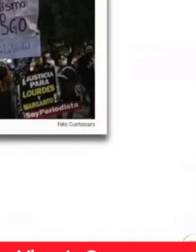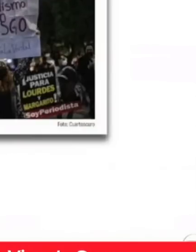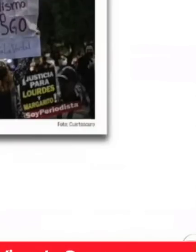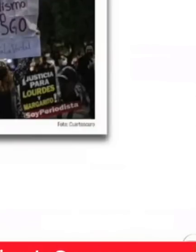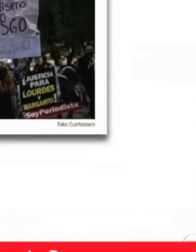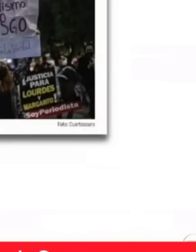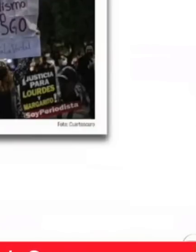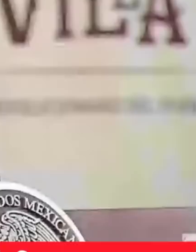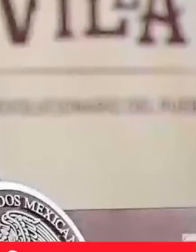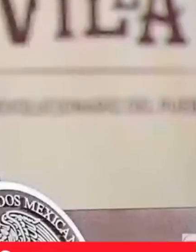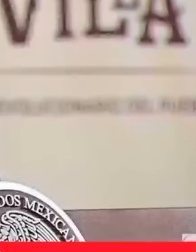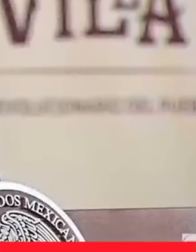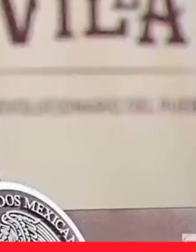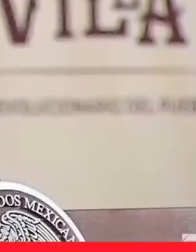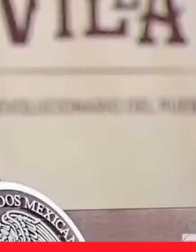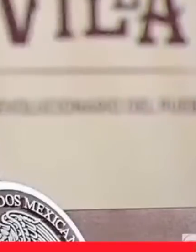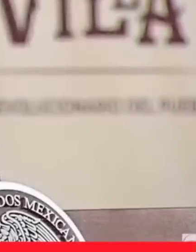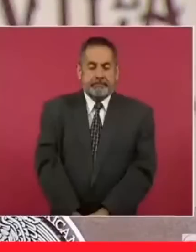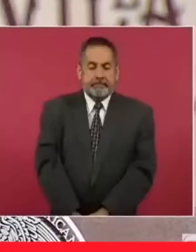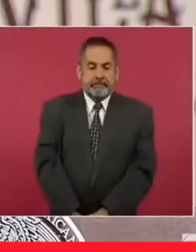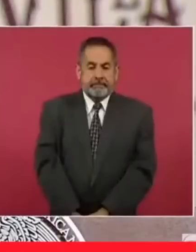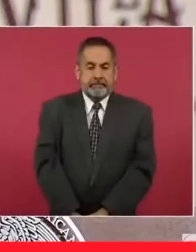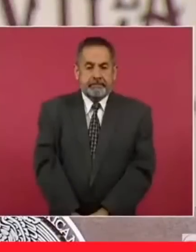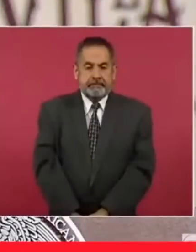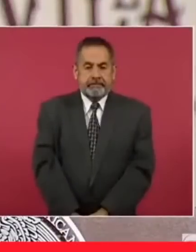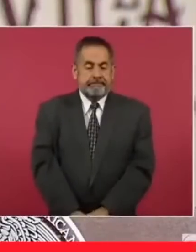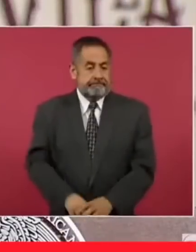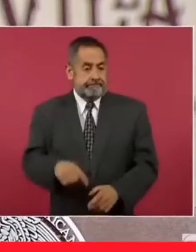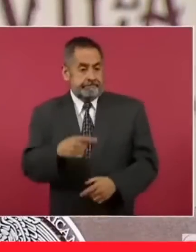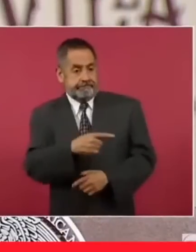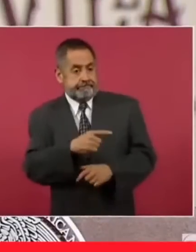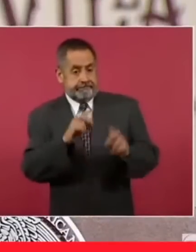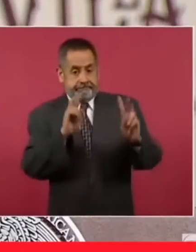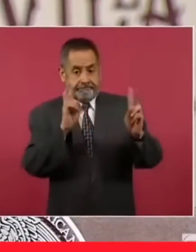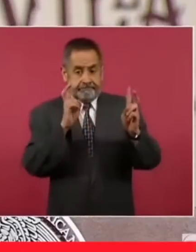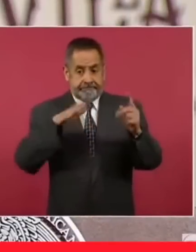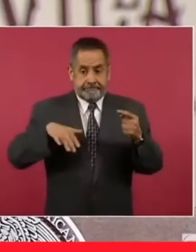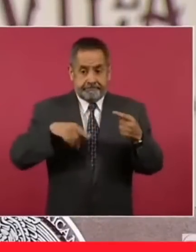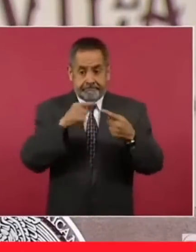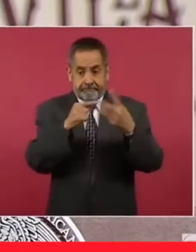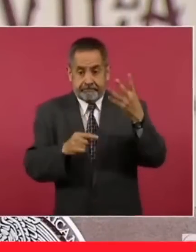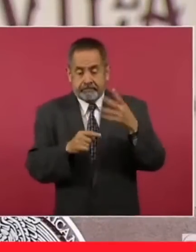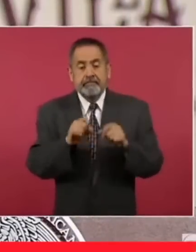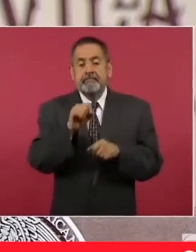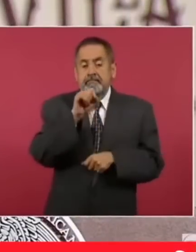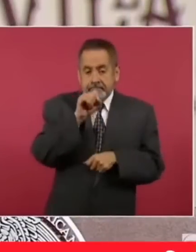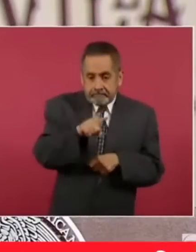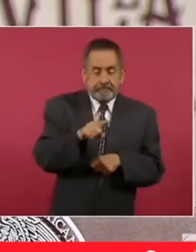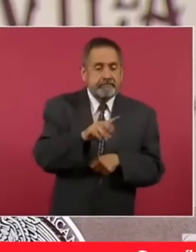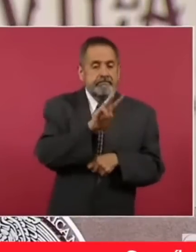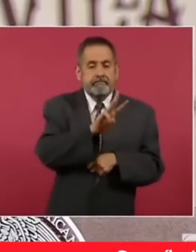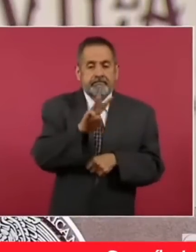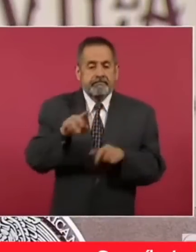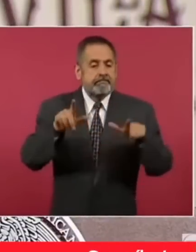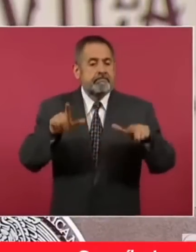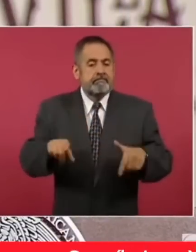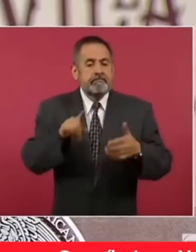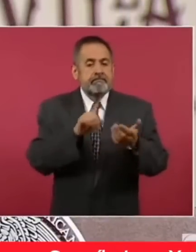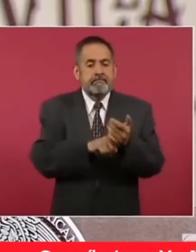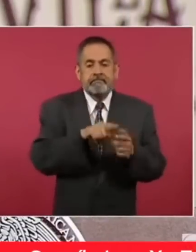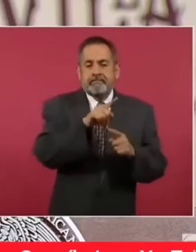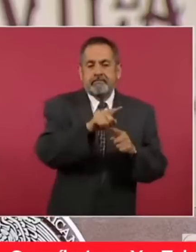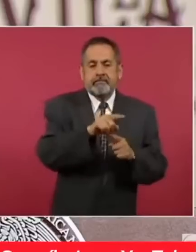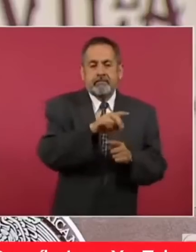seguridad, migración y presupuesto. Estos temas que acabo de decir vienen en la página de la USAID